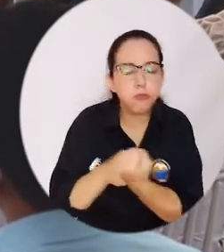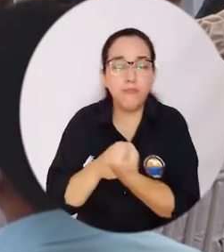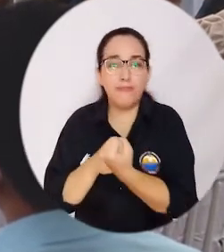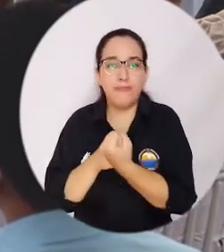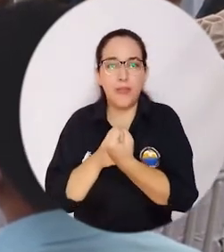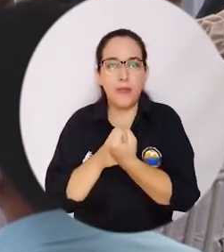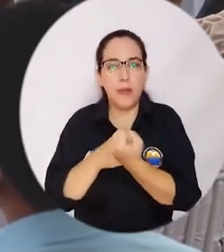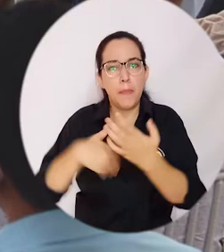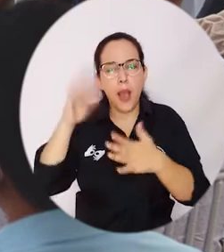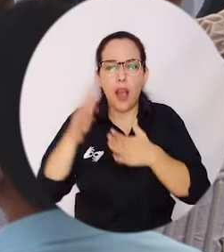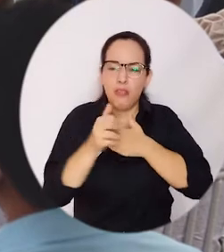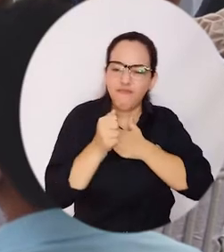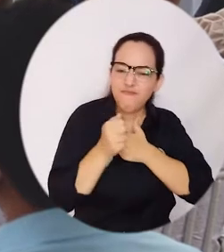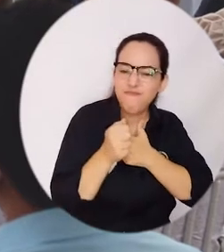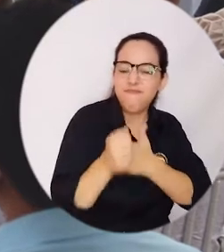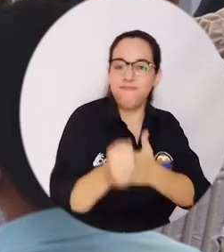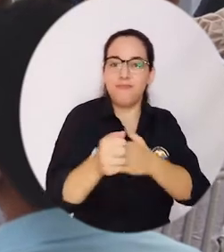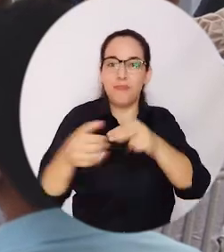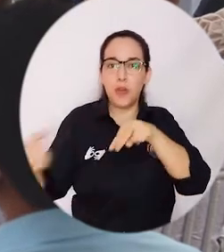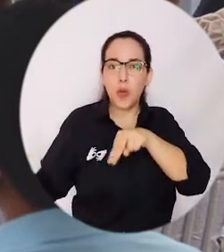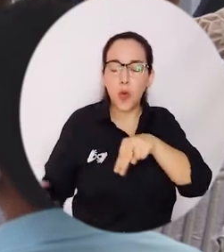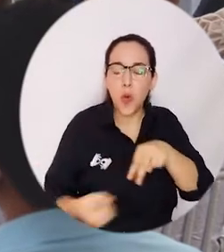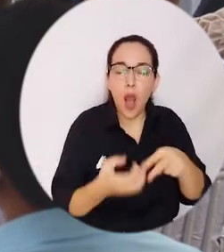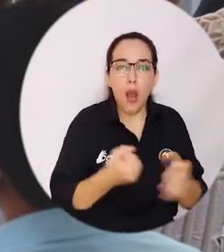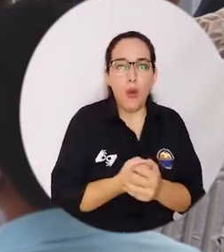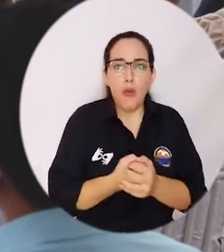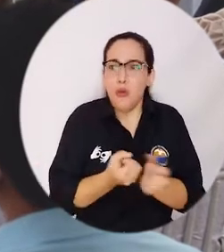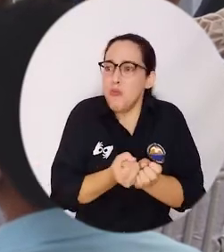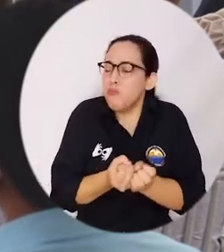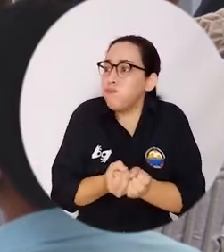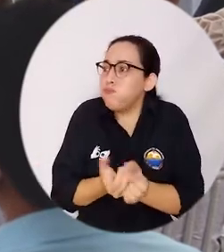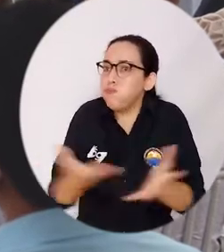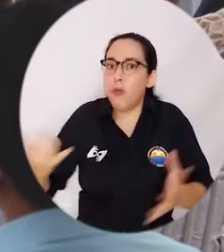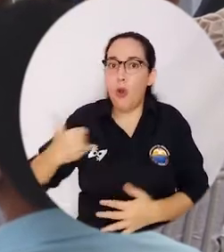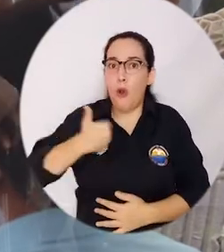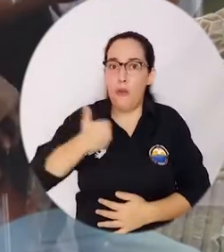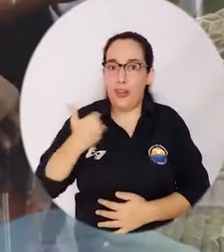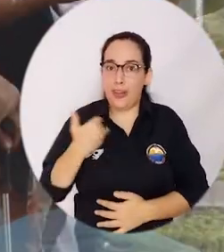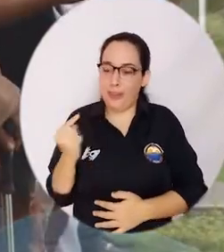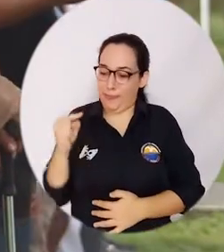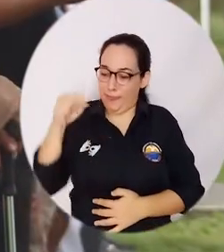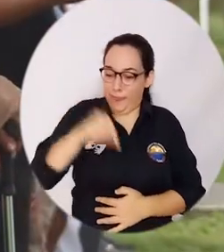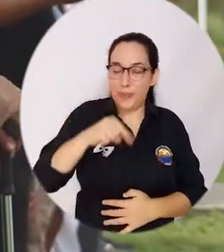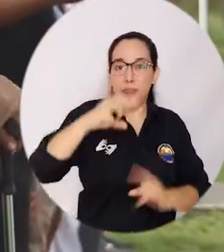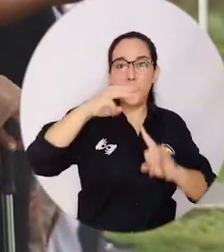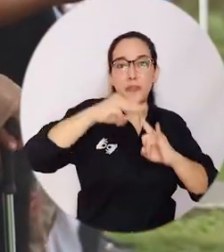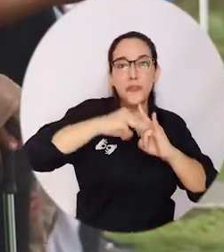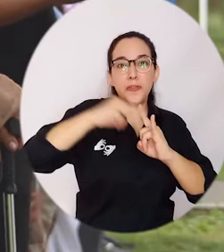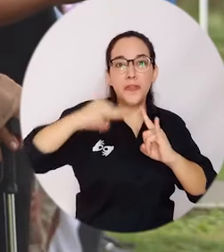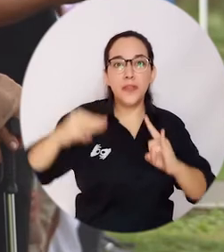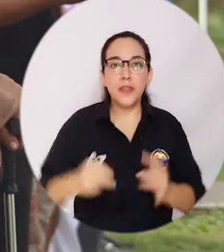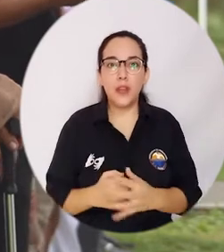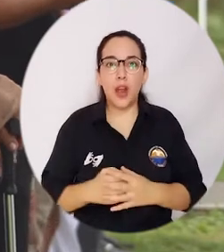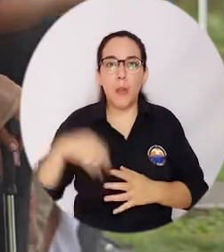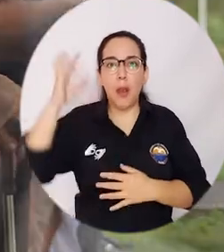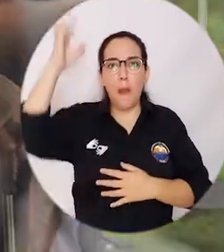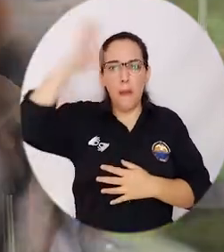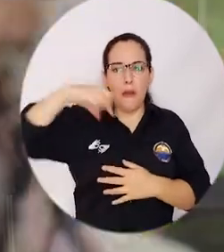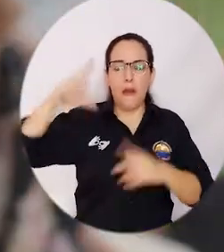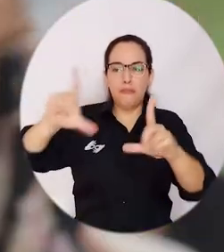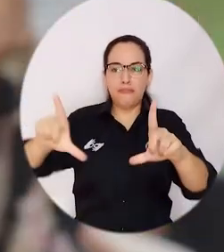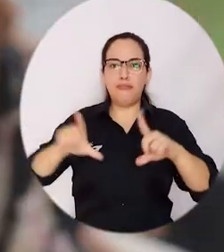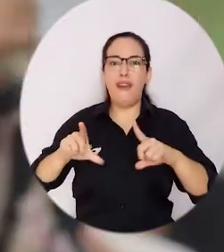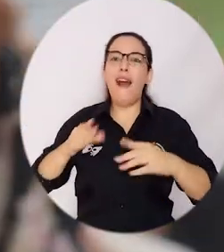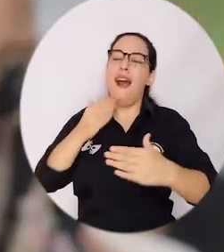mejor de sí a los demás, sino especialmente para guiar y educar a tantos jóvenes que llegaban a esta